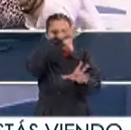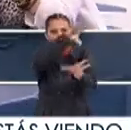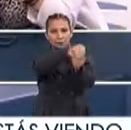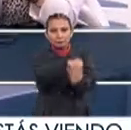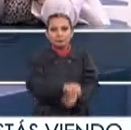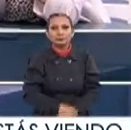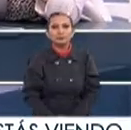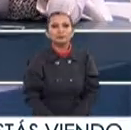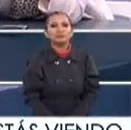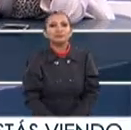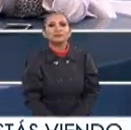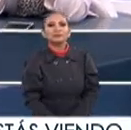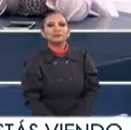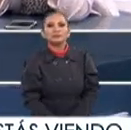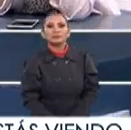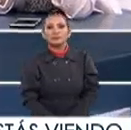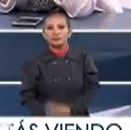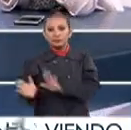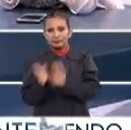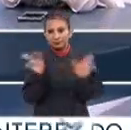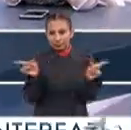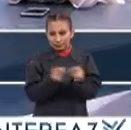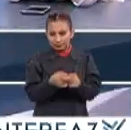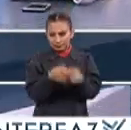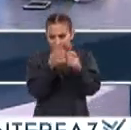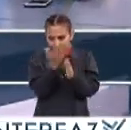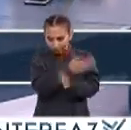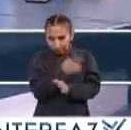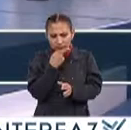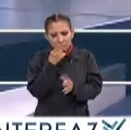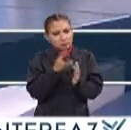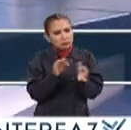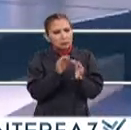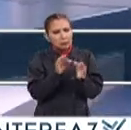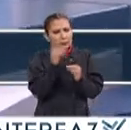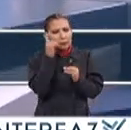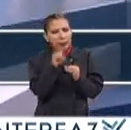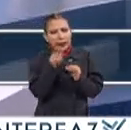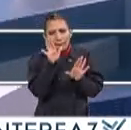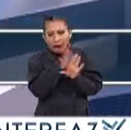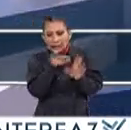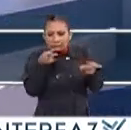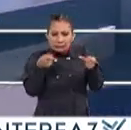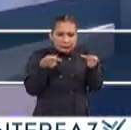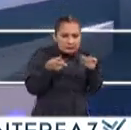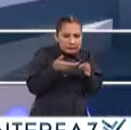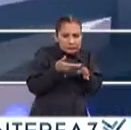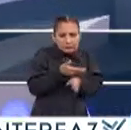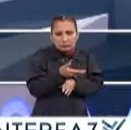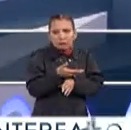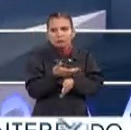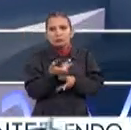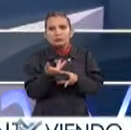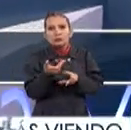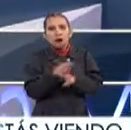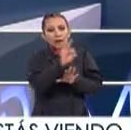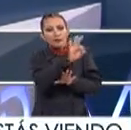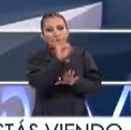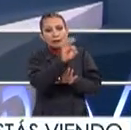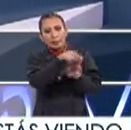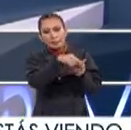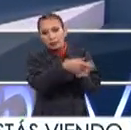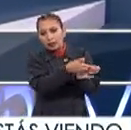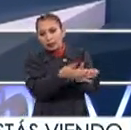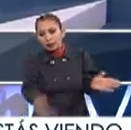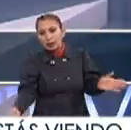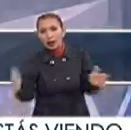Completa Antes de ir a una breve pausa Sara Cuéntanos Para irnos preparando De cuáles son las fechas En las que